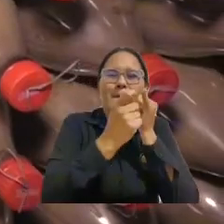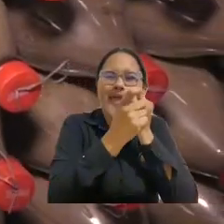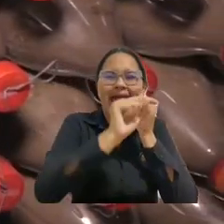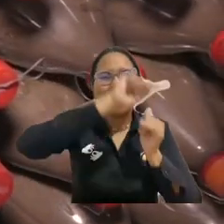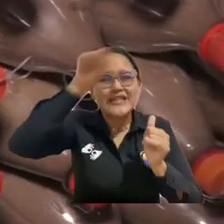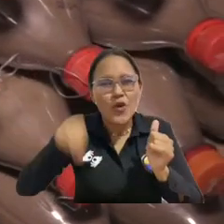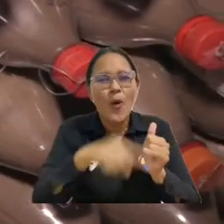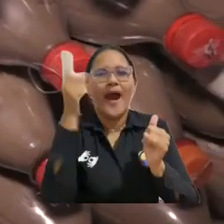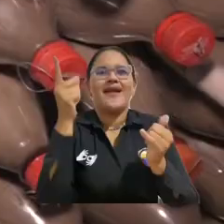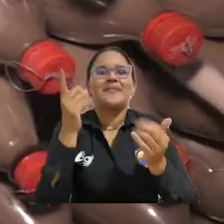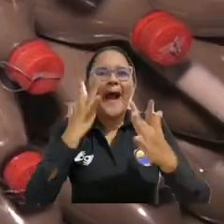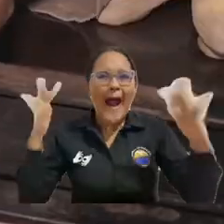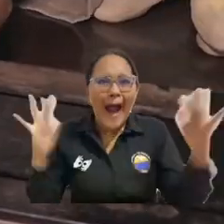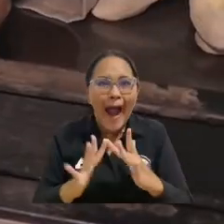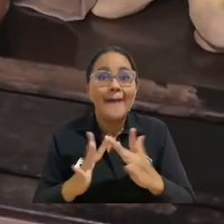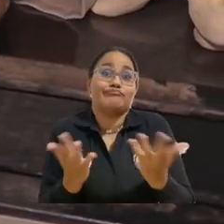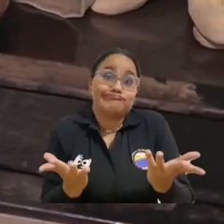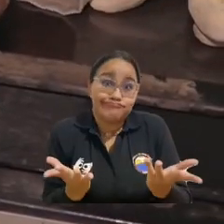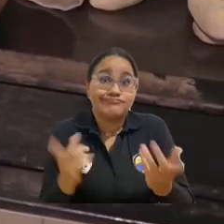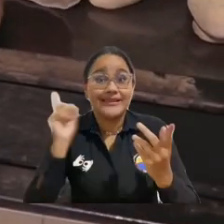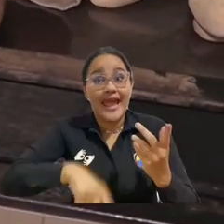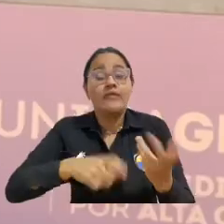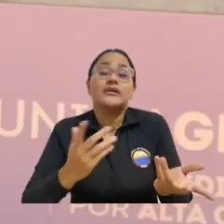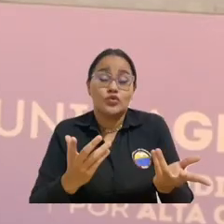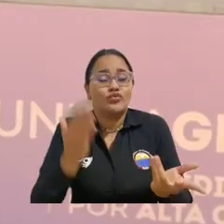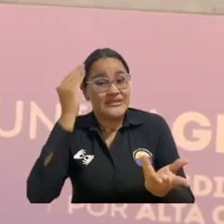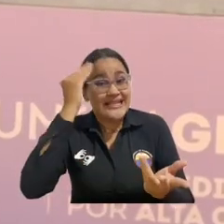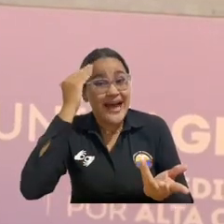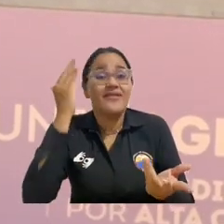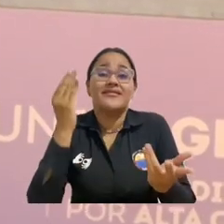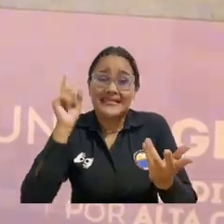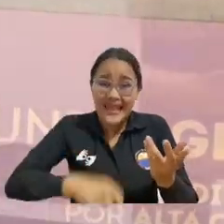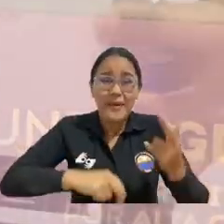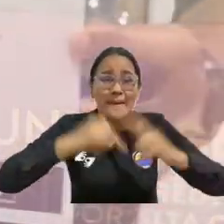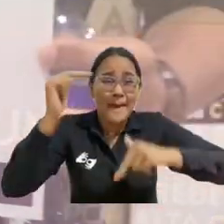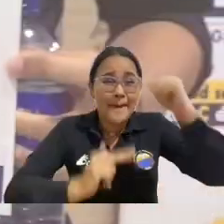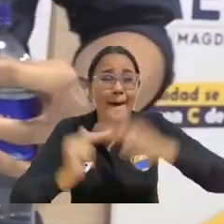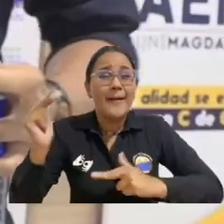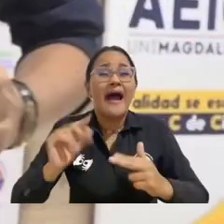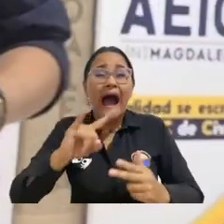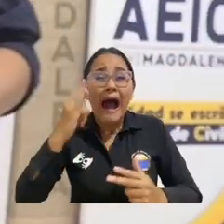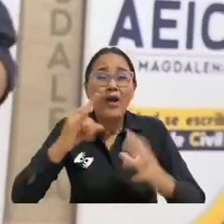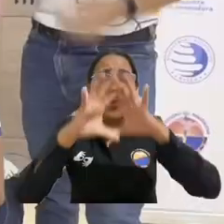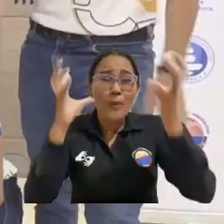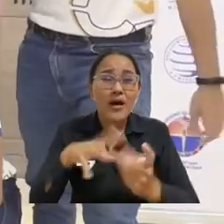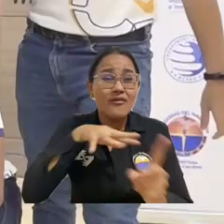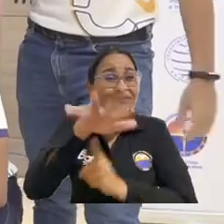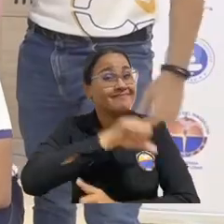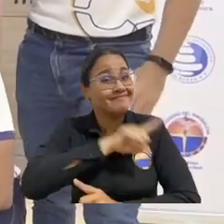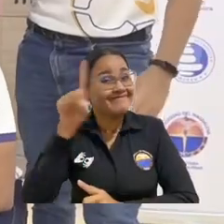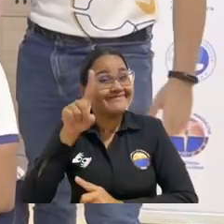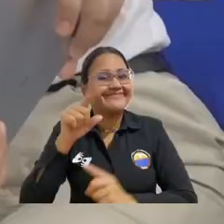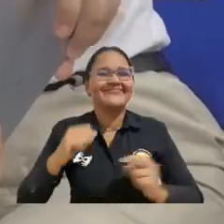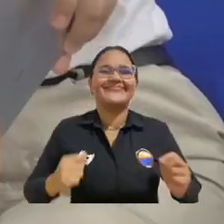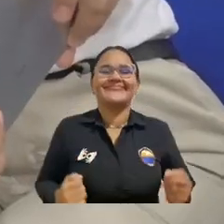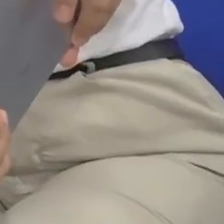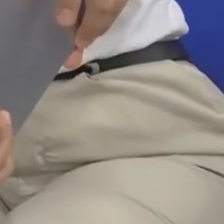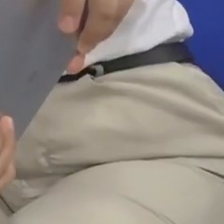y de desarrollo regenerativo, porque tenemos que resolver problemas de infraestructura sin poner en riesgo seguir afectando el planeta.